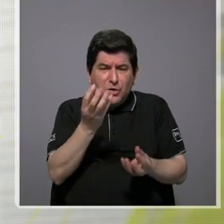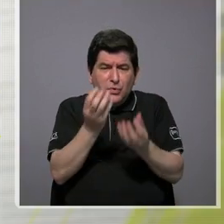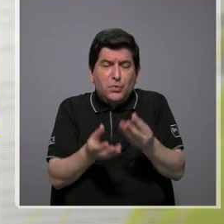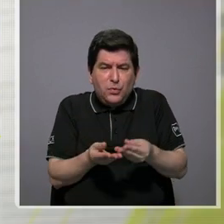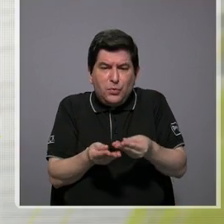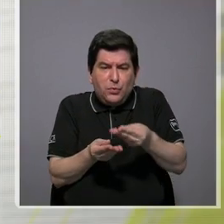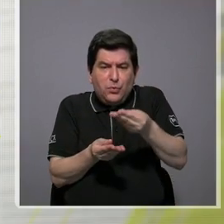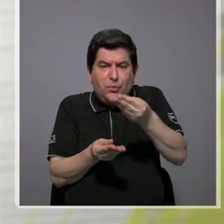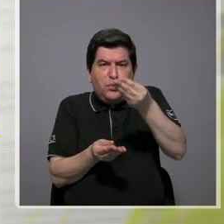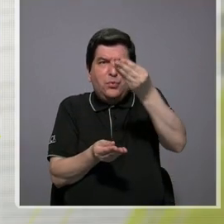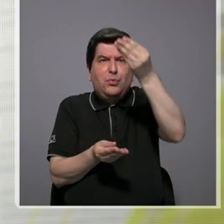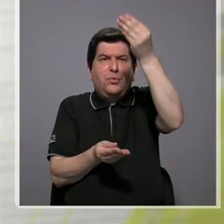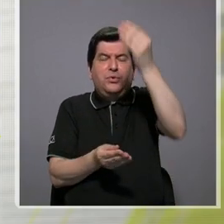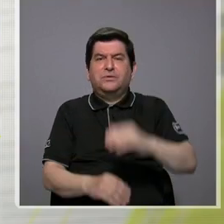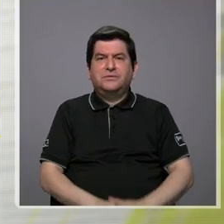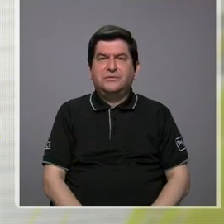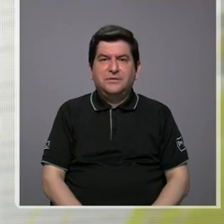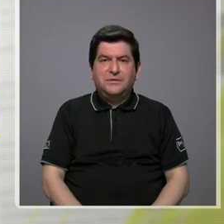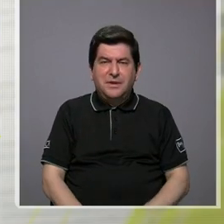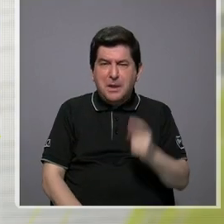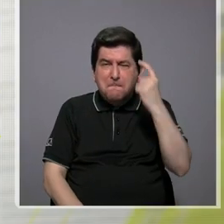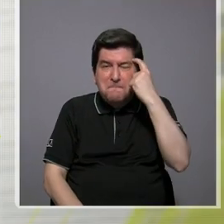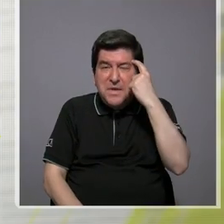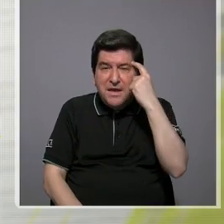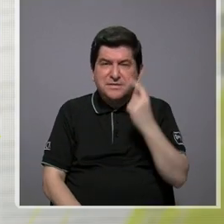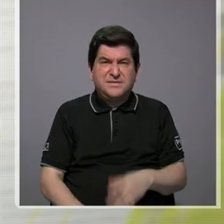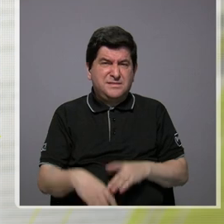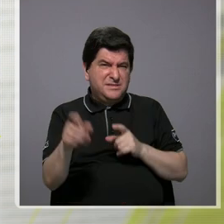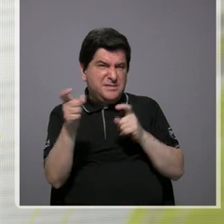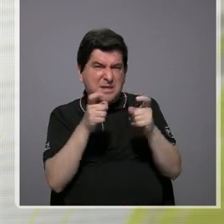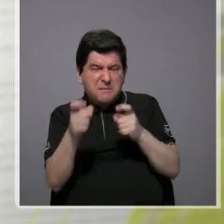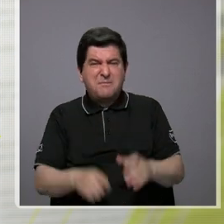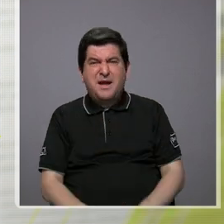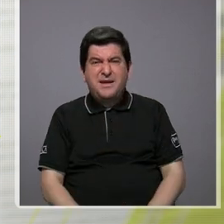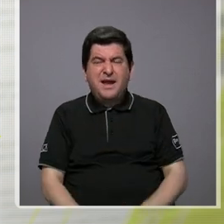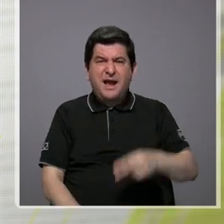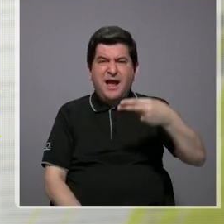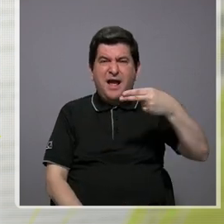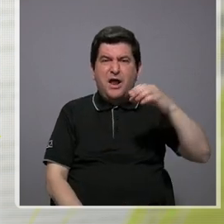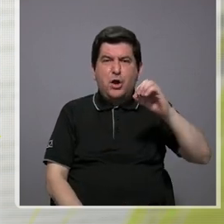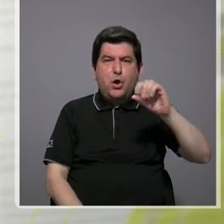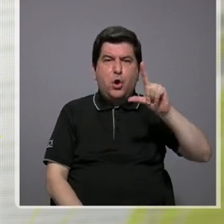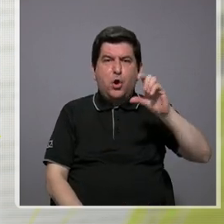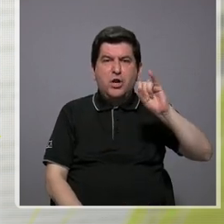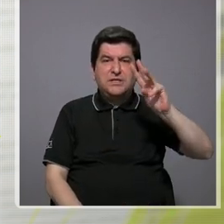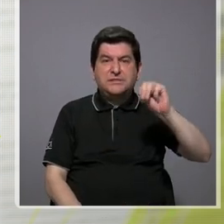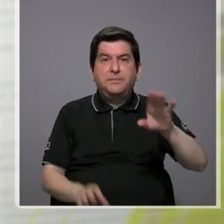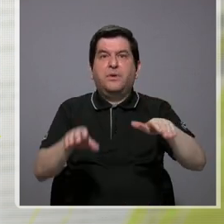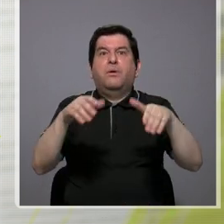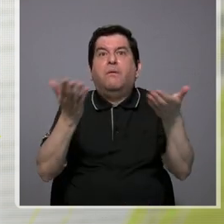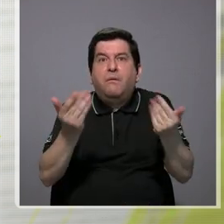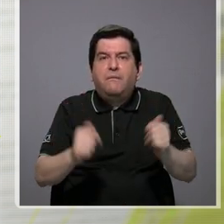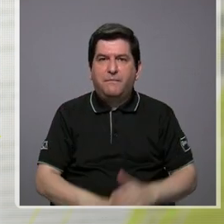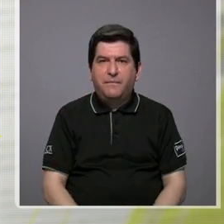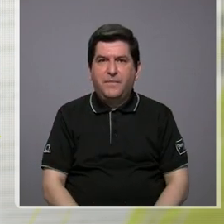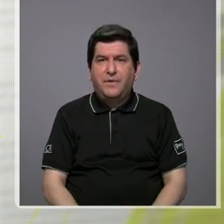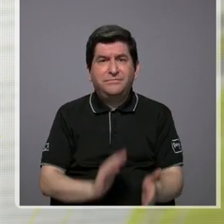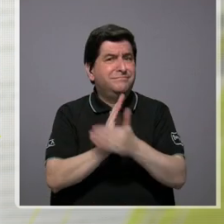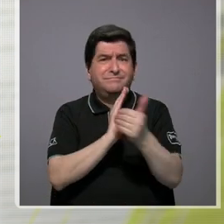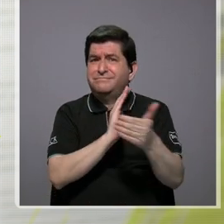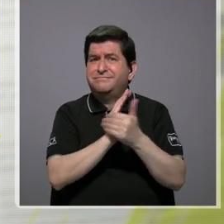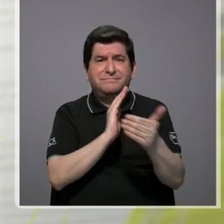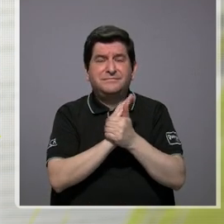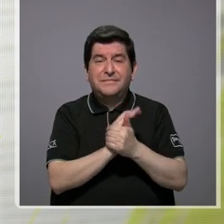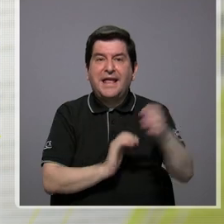¿Cómo estarán ellos manejando la chimenea de la Holcim? No tenemos capacidad